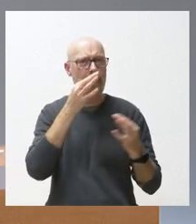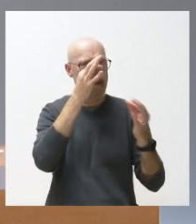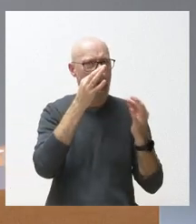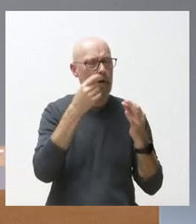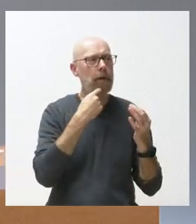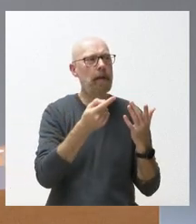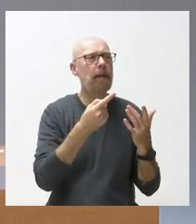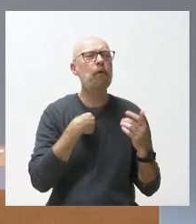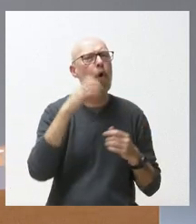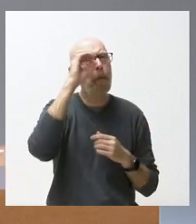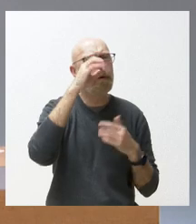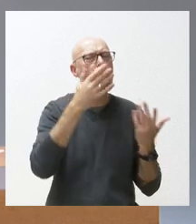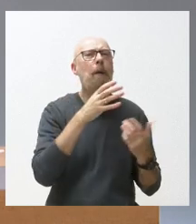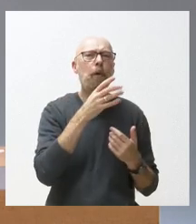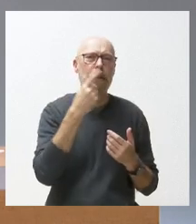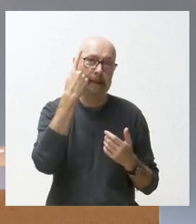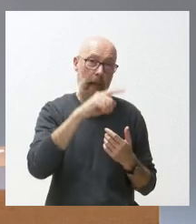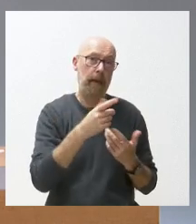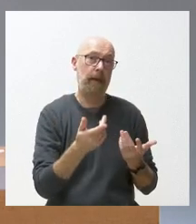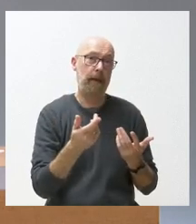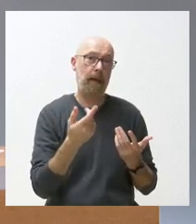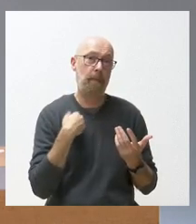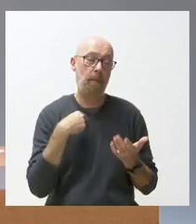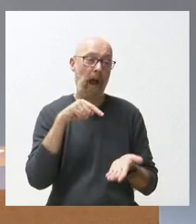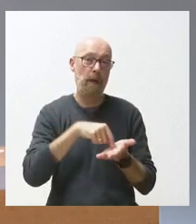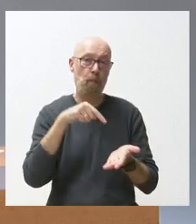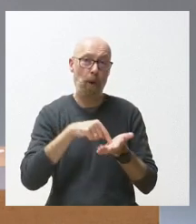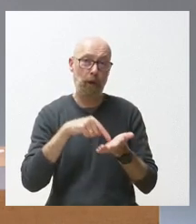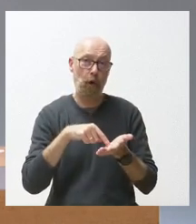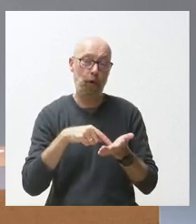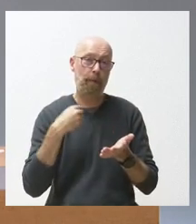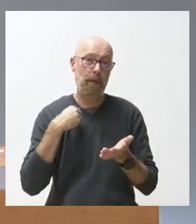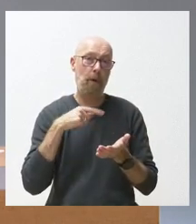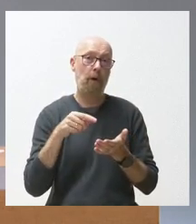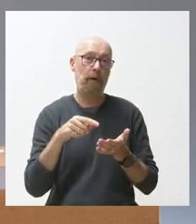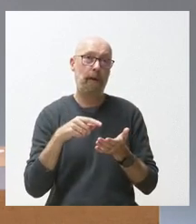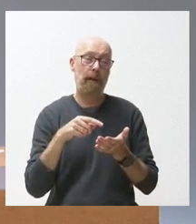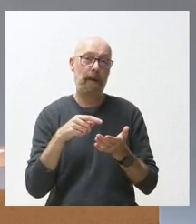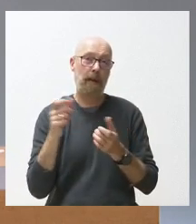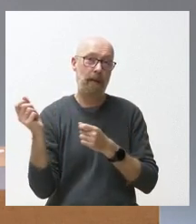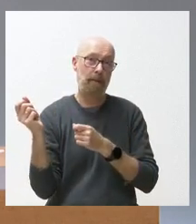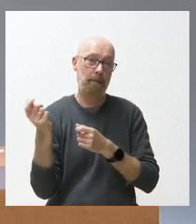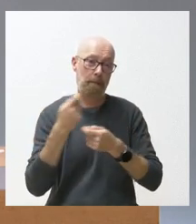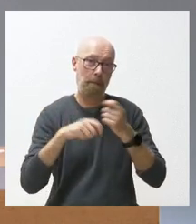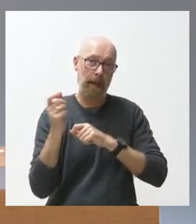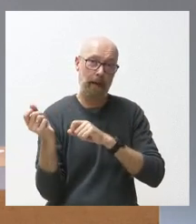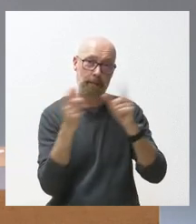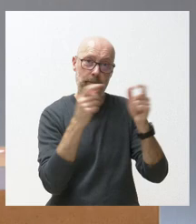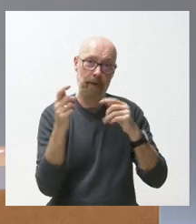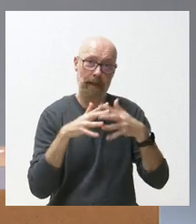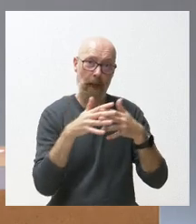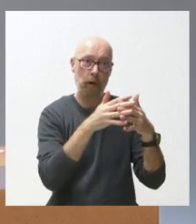sabiendas que los aranceles que grabaron las exportaciones tocan a Castilla y León en concreto a la automoción